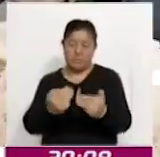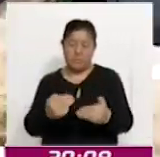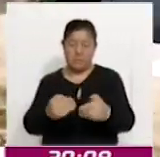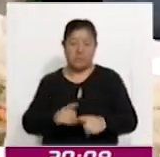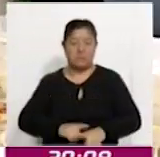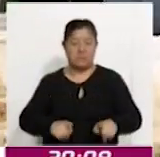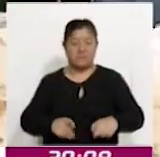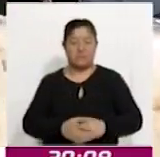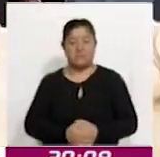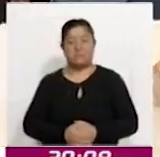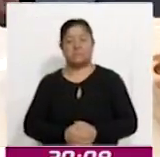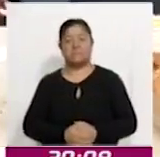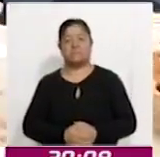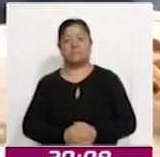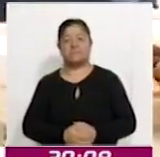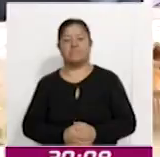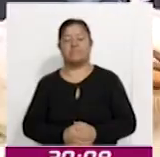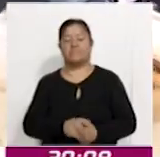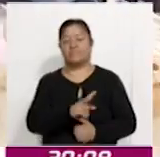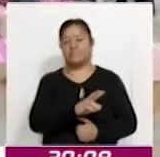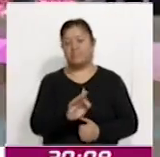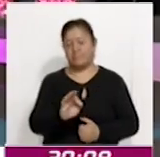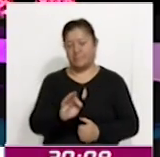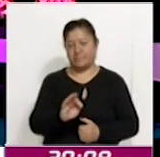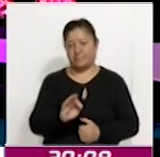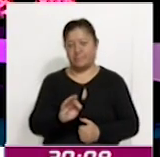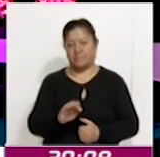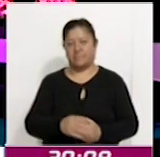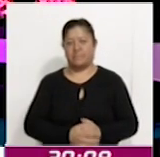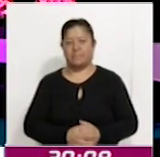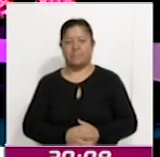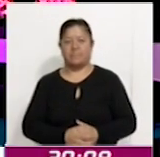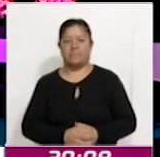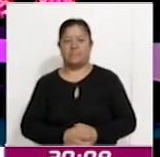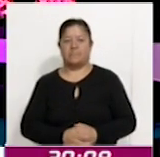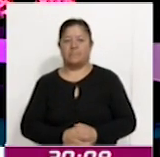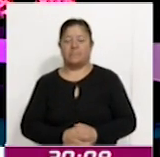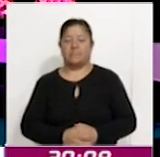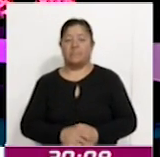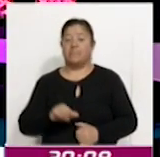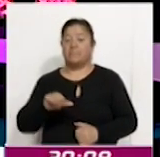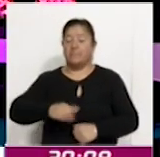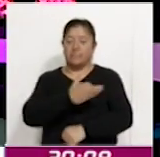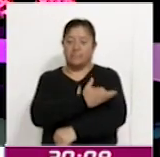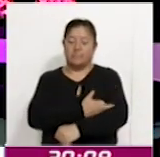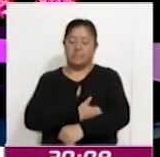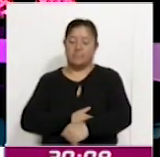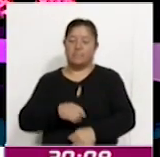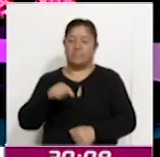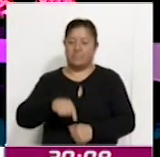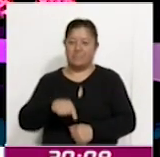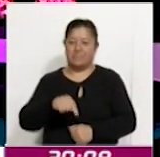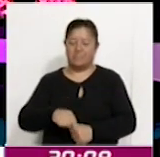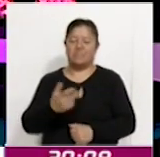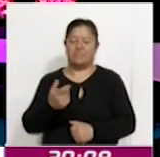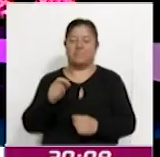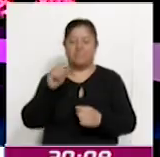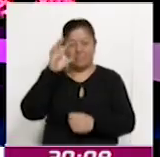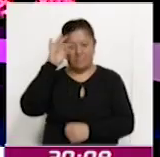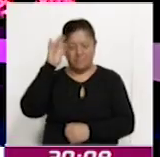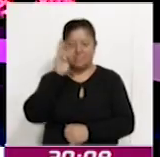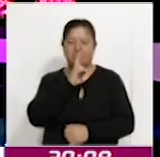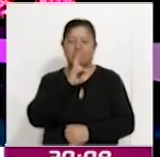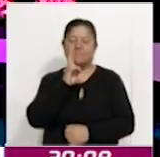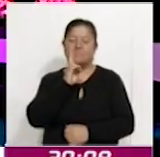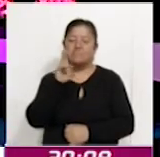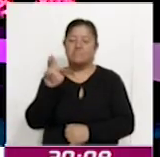Para Coracyt Noticias, Victoria Flores. Y esta tarde, en el estudio de Coracyt Noticias, recibimos a